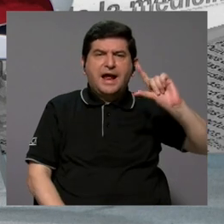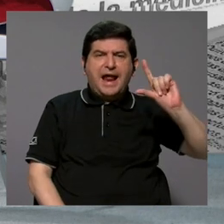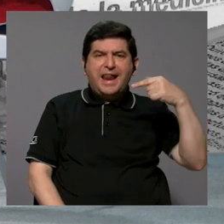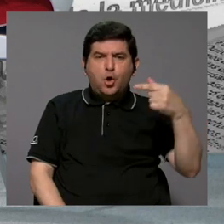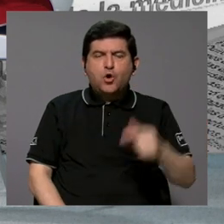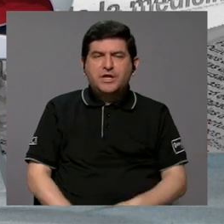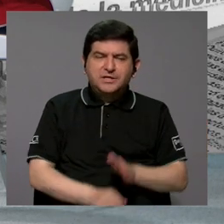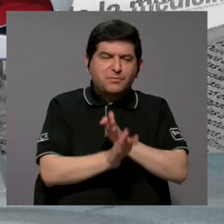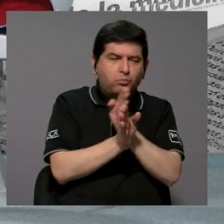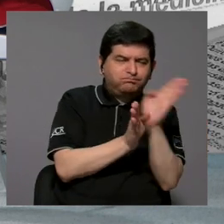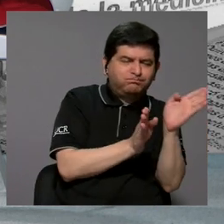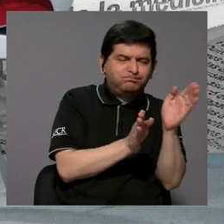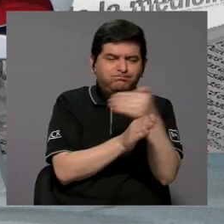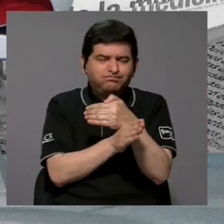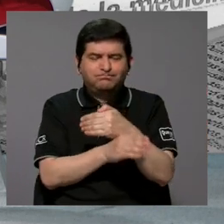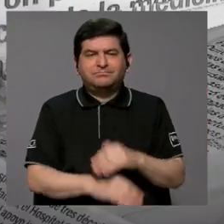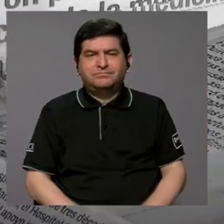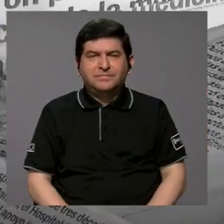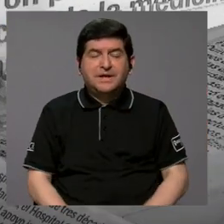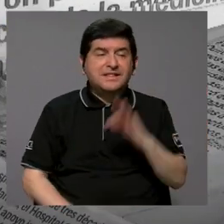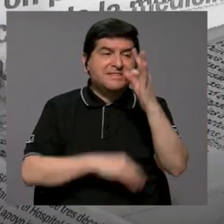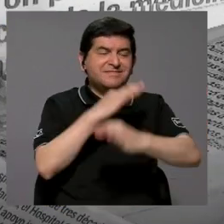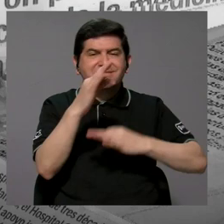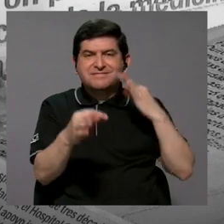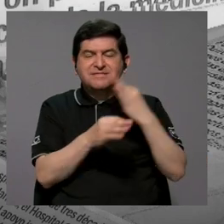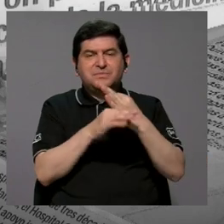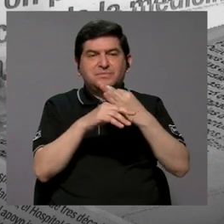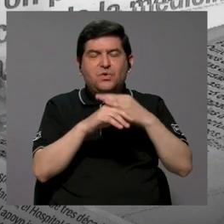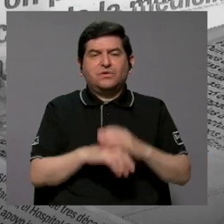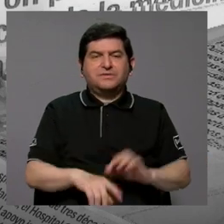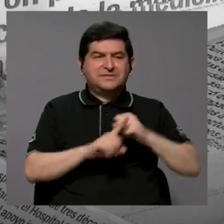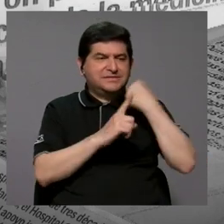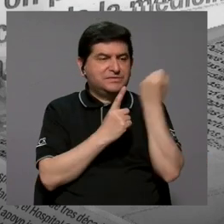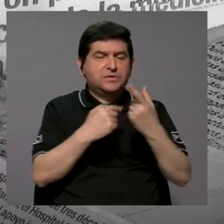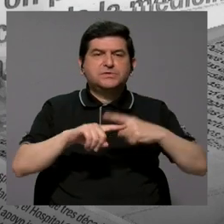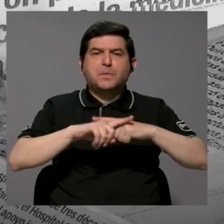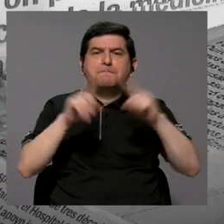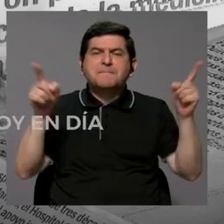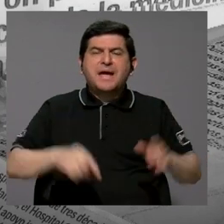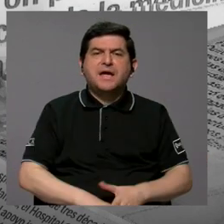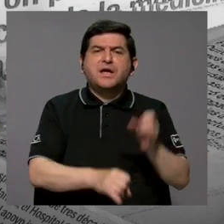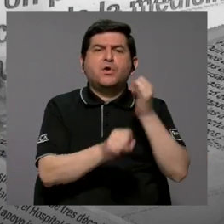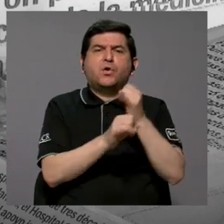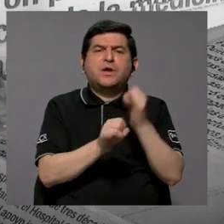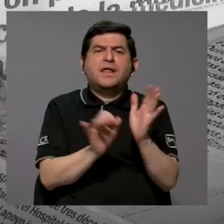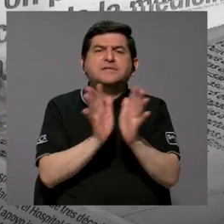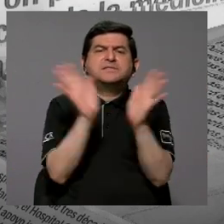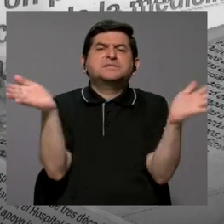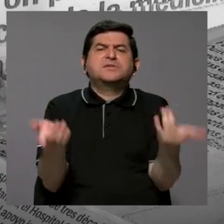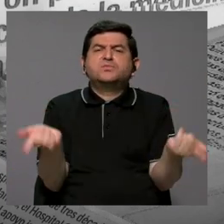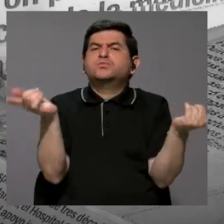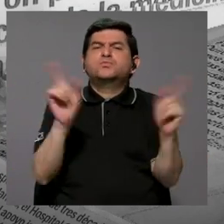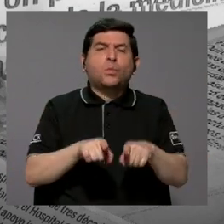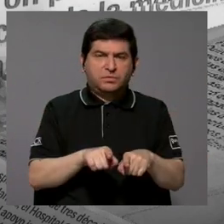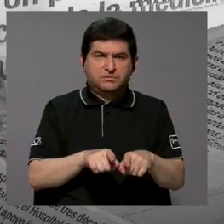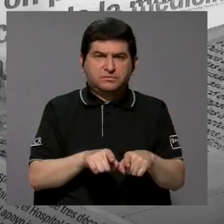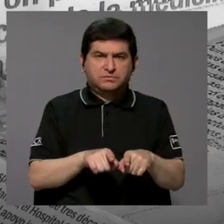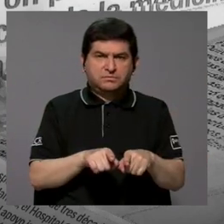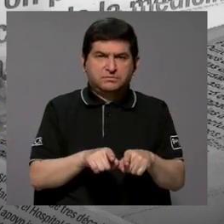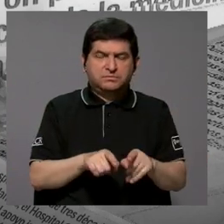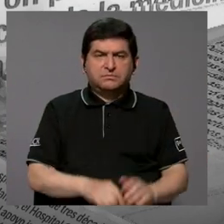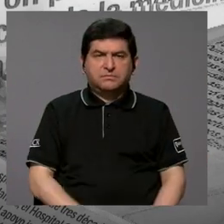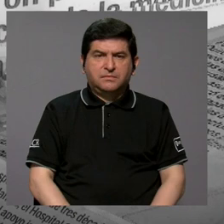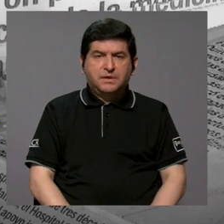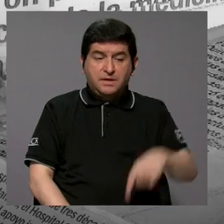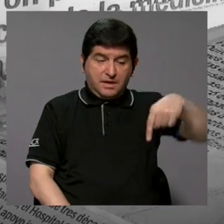sesgados y ese tipo de tema. Pero ¿qué pasa con las instituciones públicas? Cuando